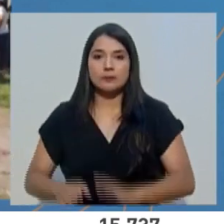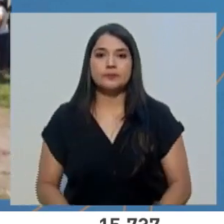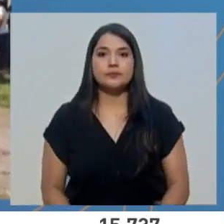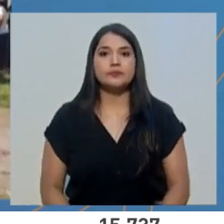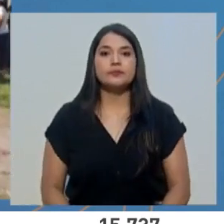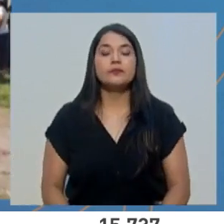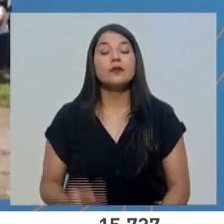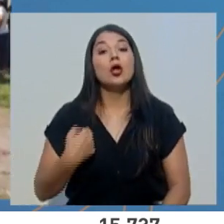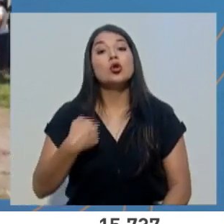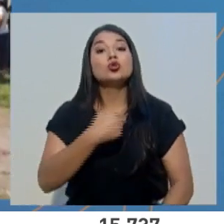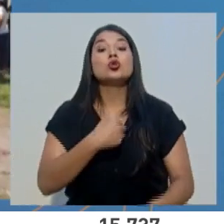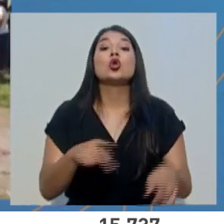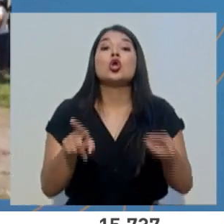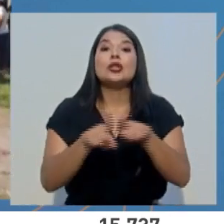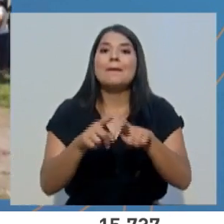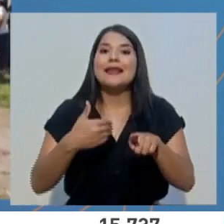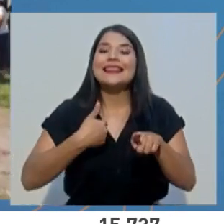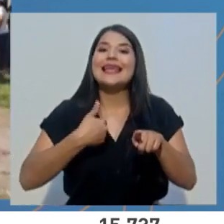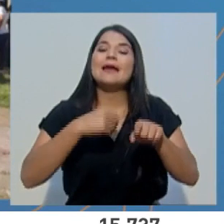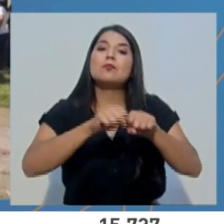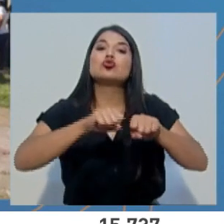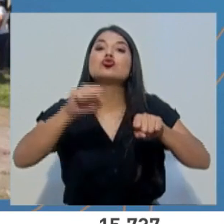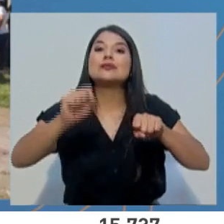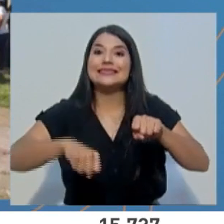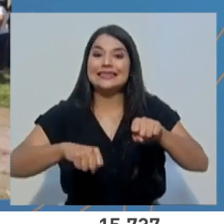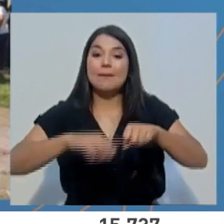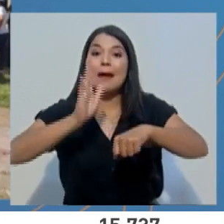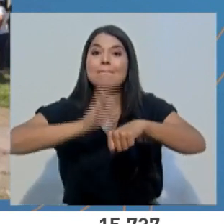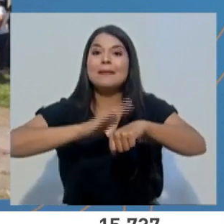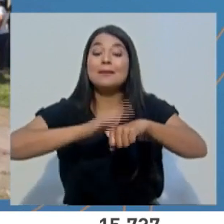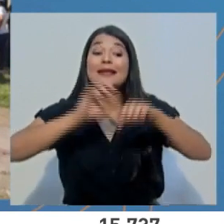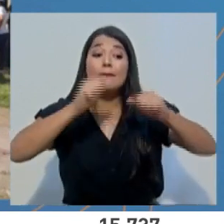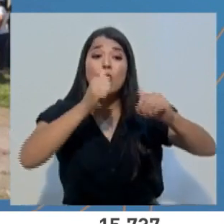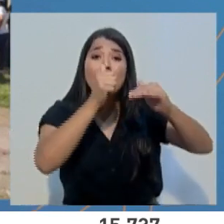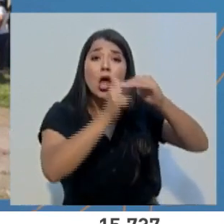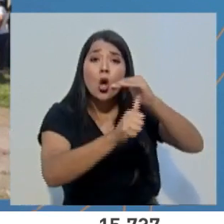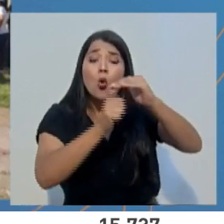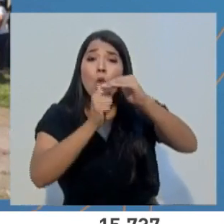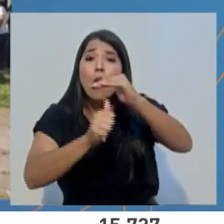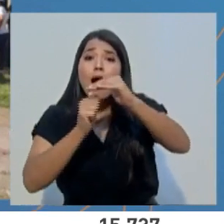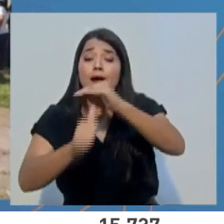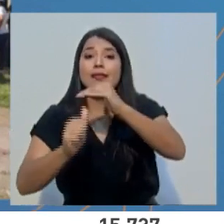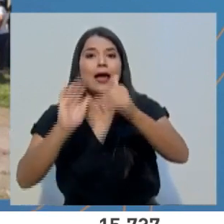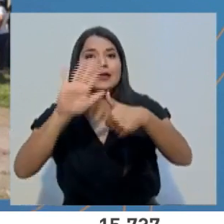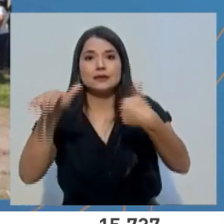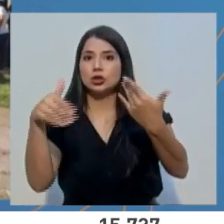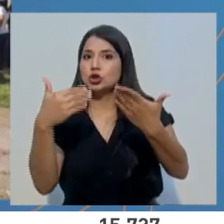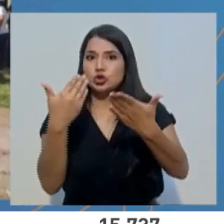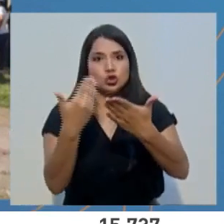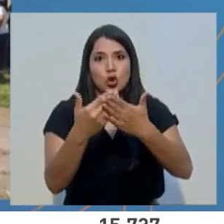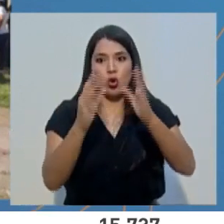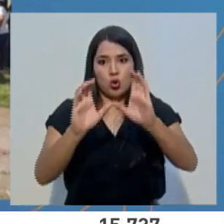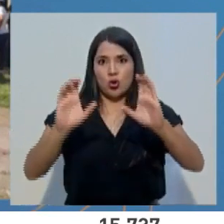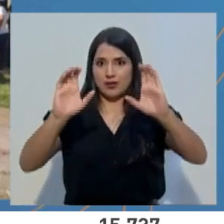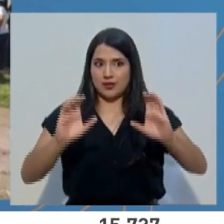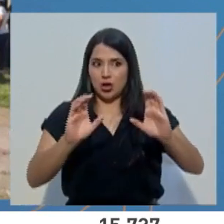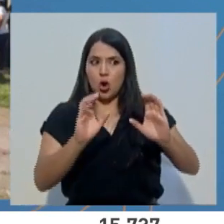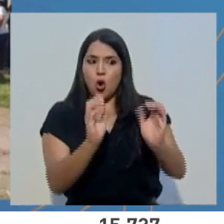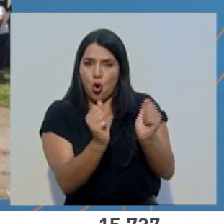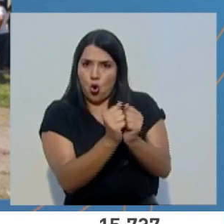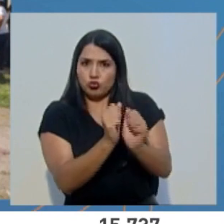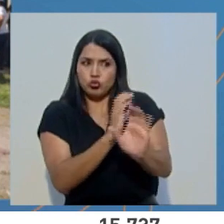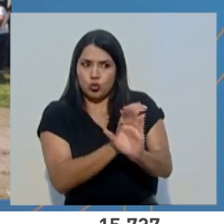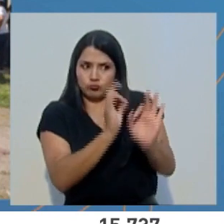Tenemos también un sistema que nos ha permitido almacenar todos los componentes en condiciones óptimas y